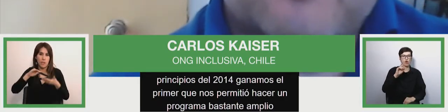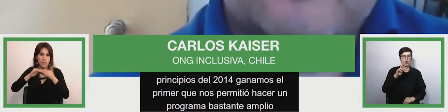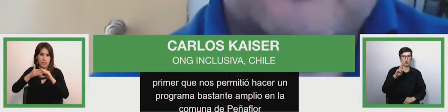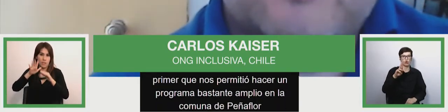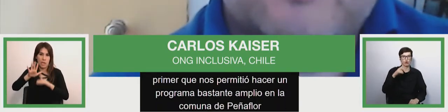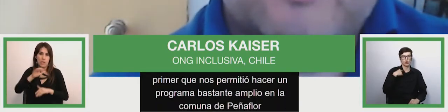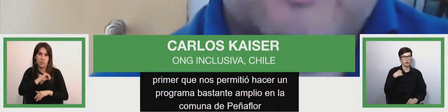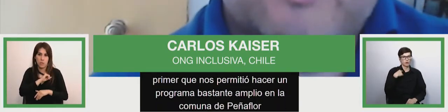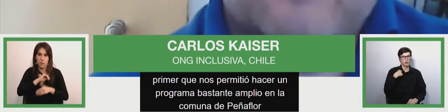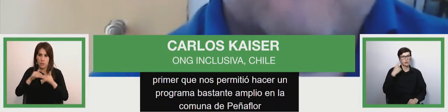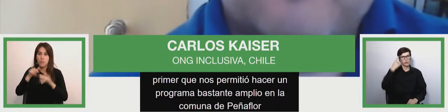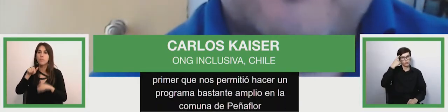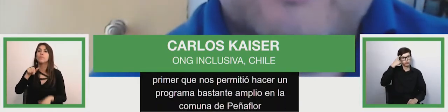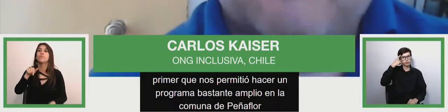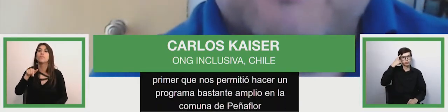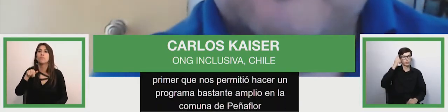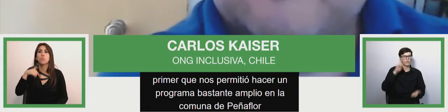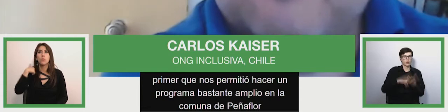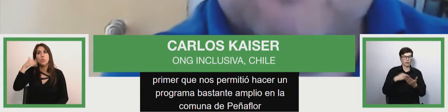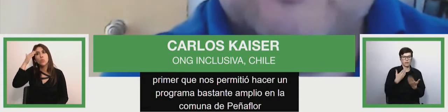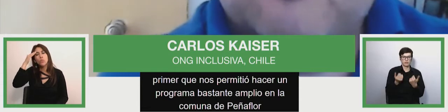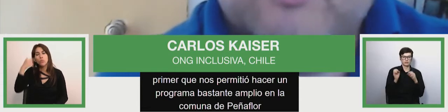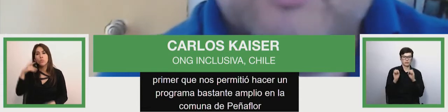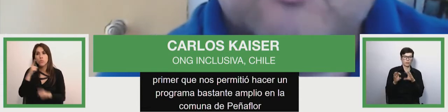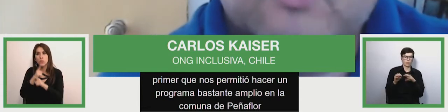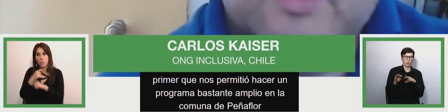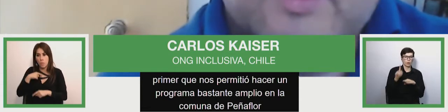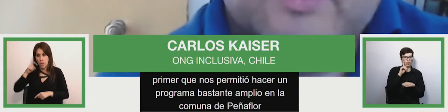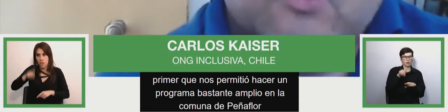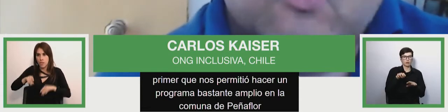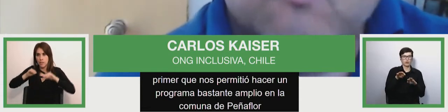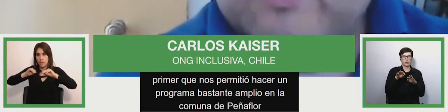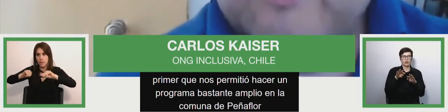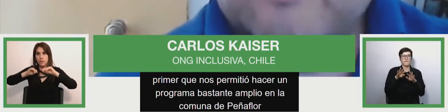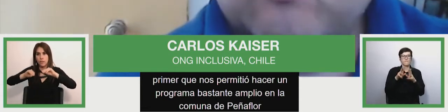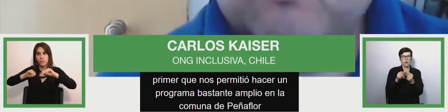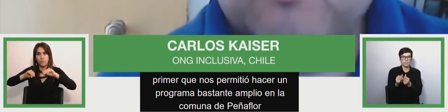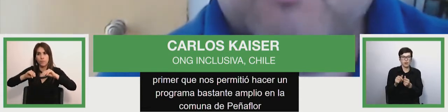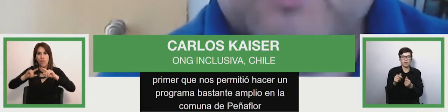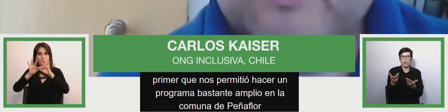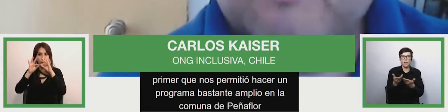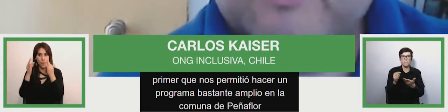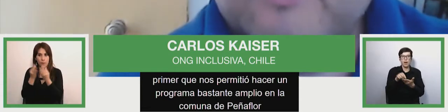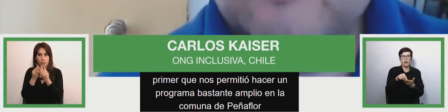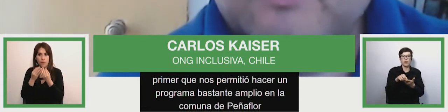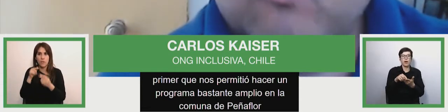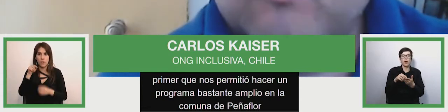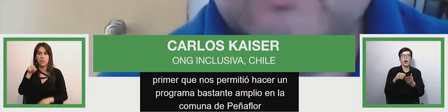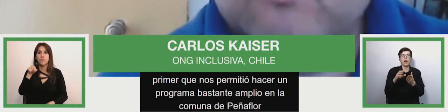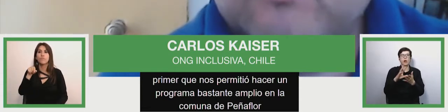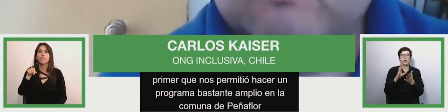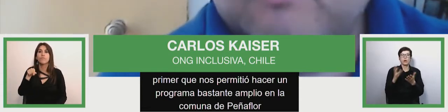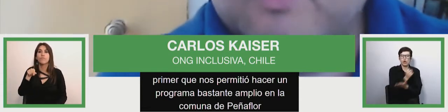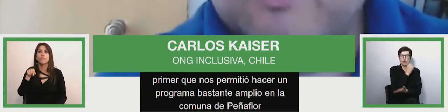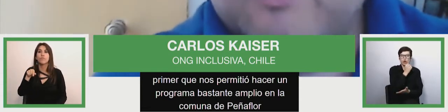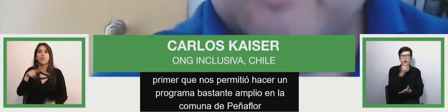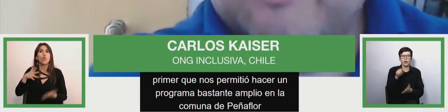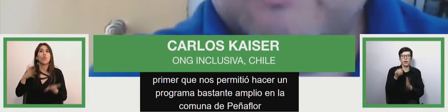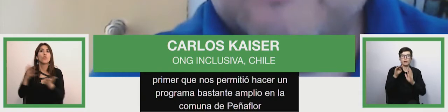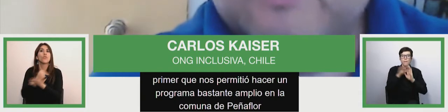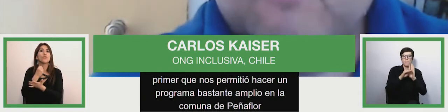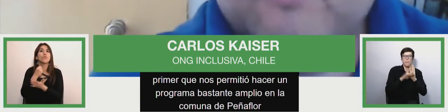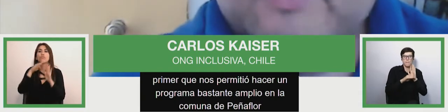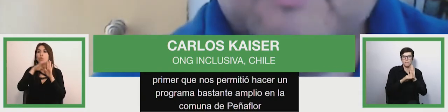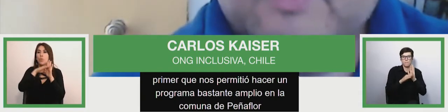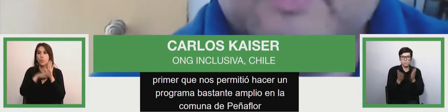primeramente a las familias que participaban de este proyecto en cómo realizar sus propios planes de emergencia inclusivos en